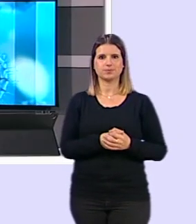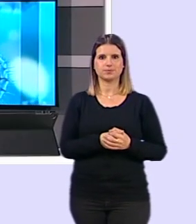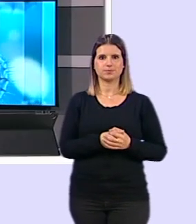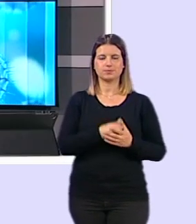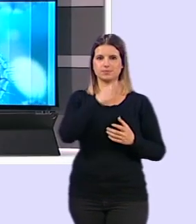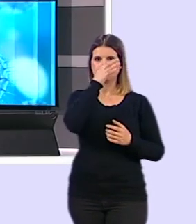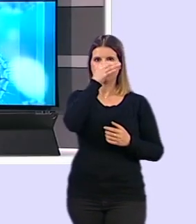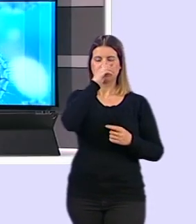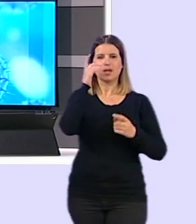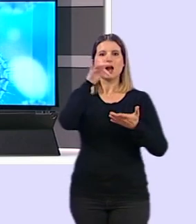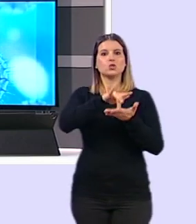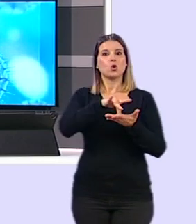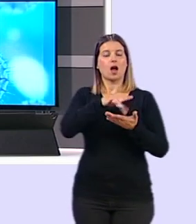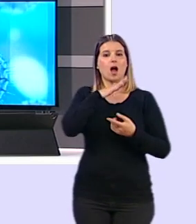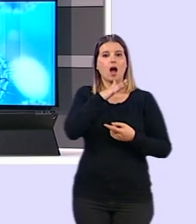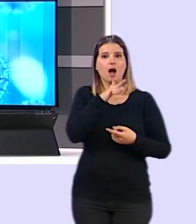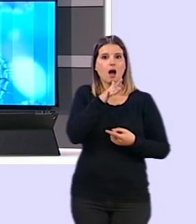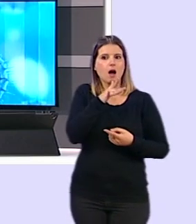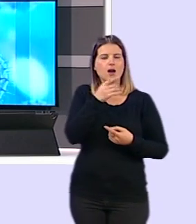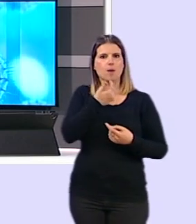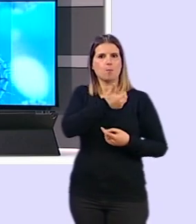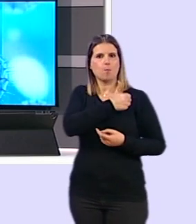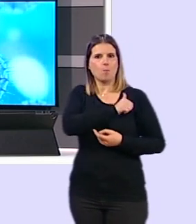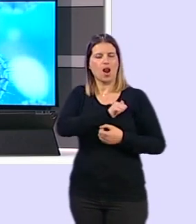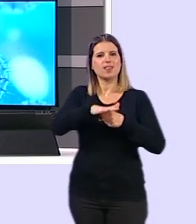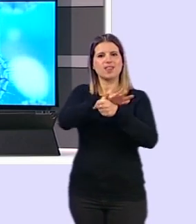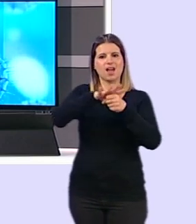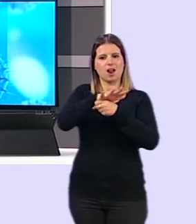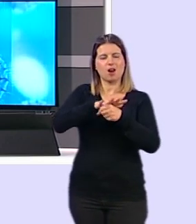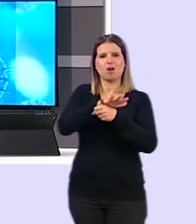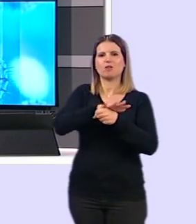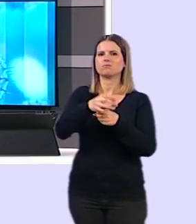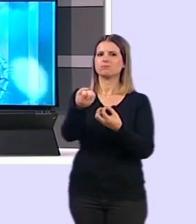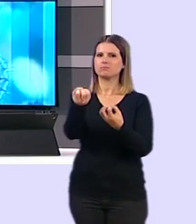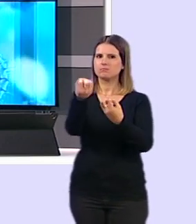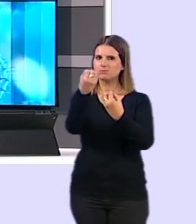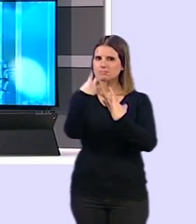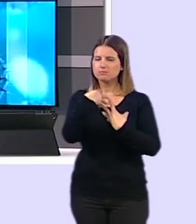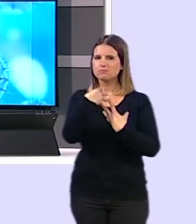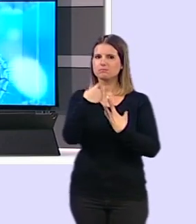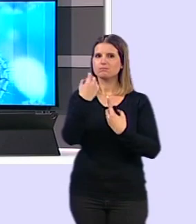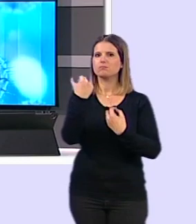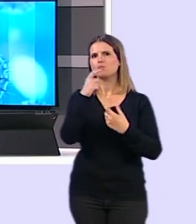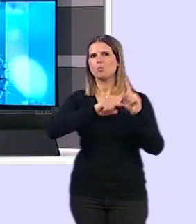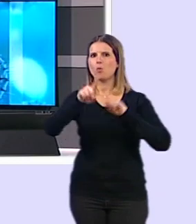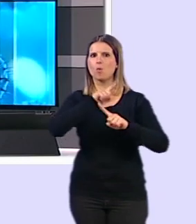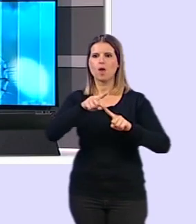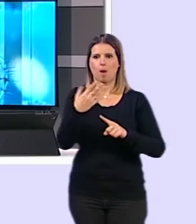Nos vamos ahora con la policía local, que nos cuentan las recientes incidencias.